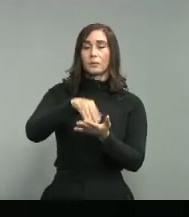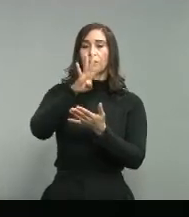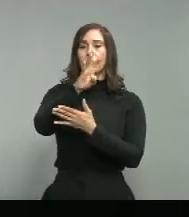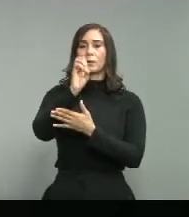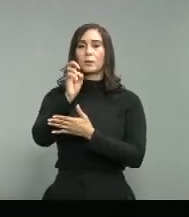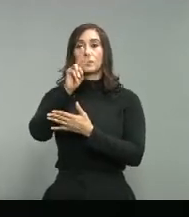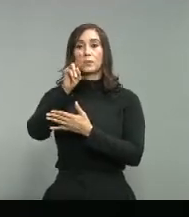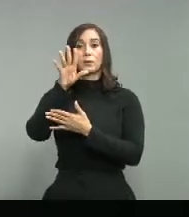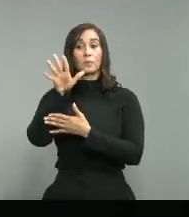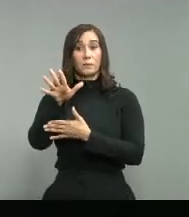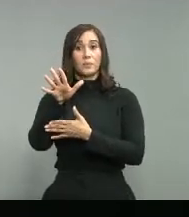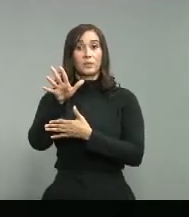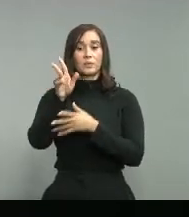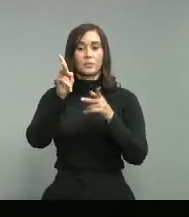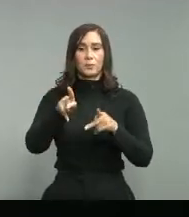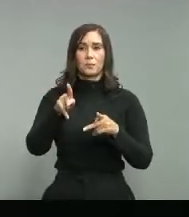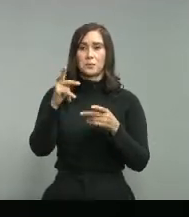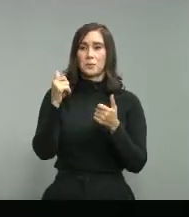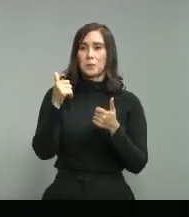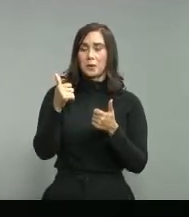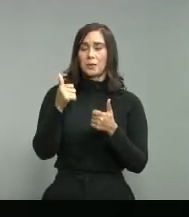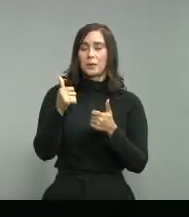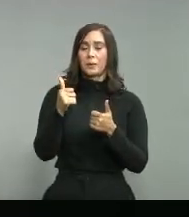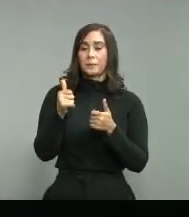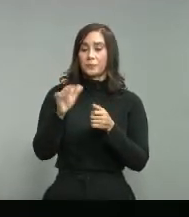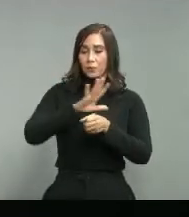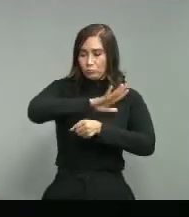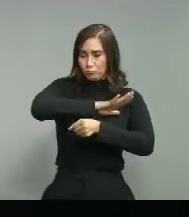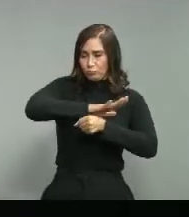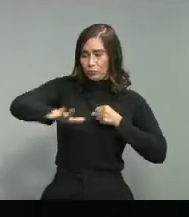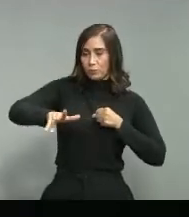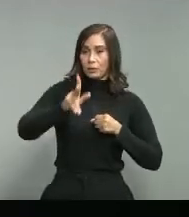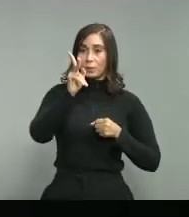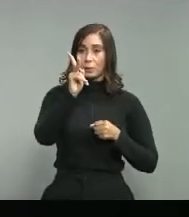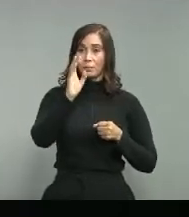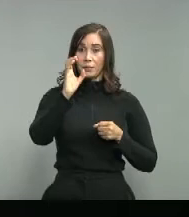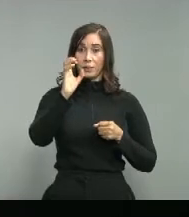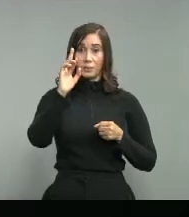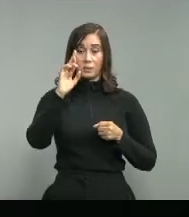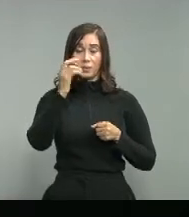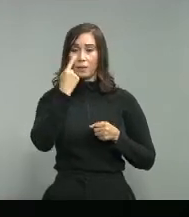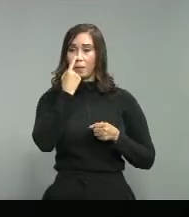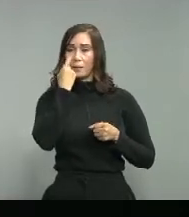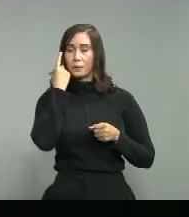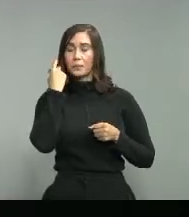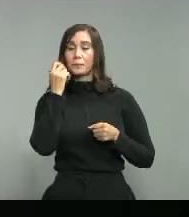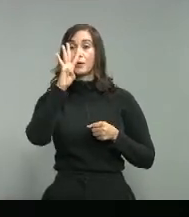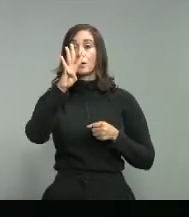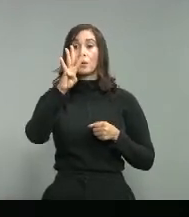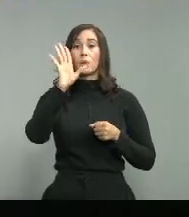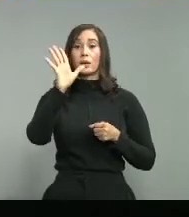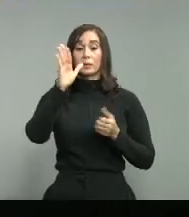y un total de pruebas PCR realizadas de 45